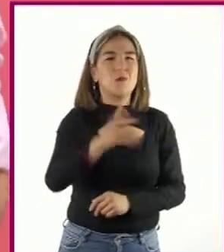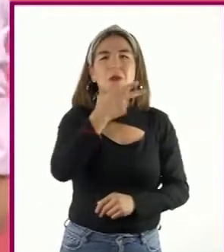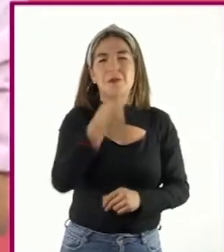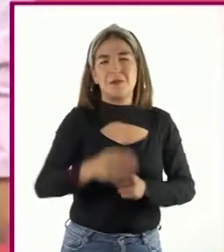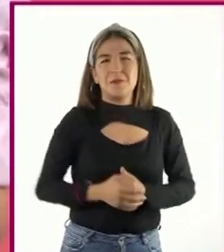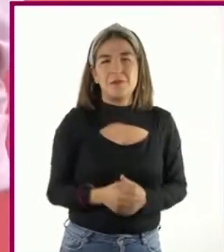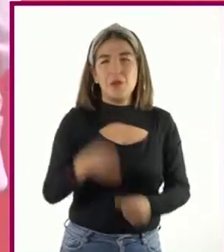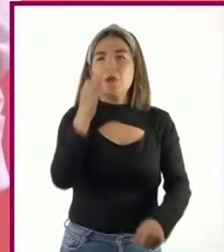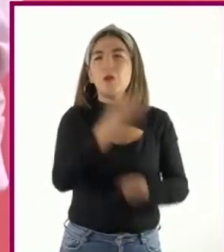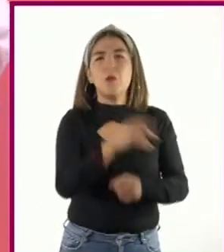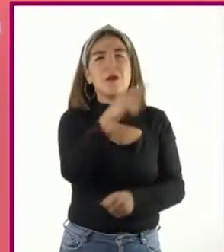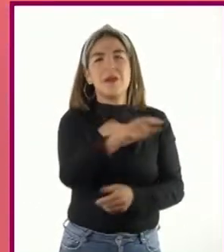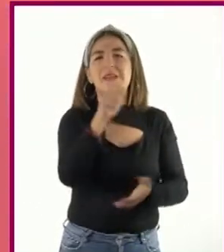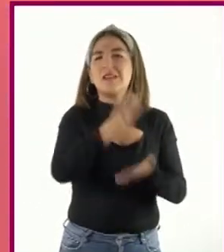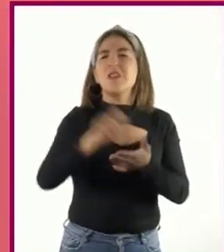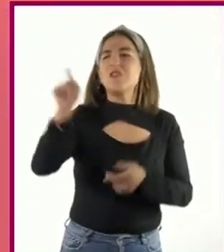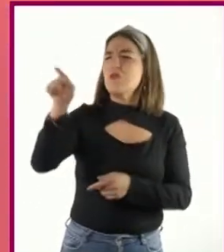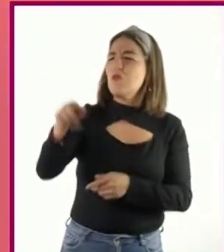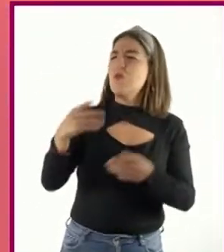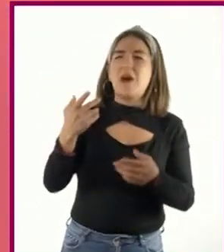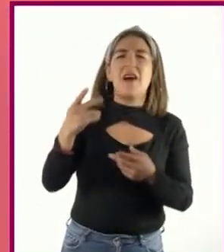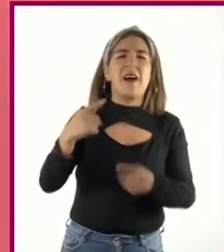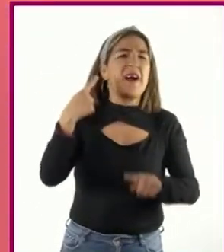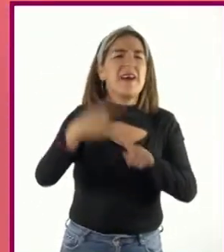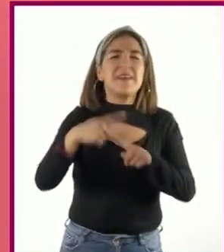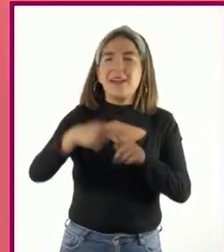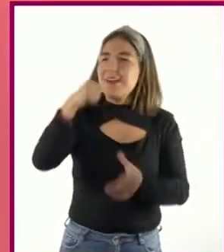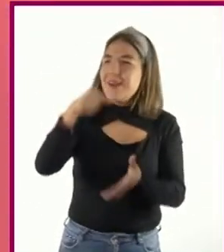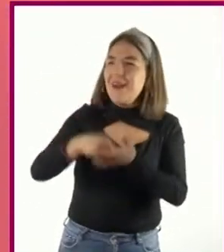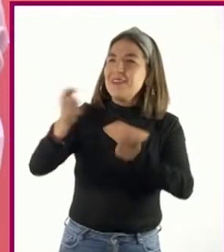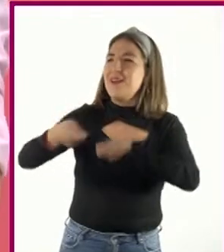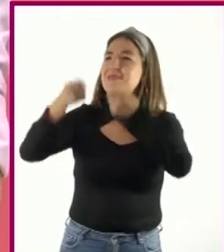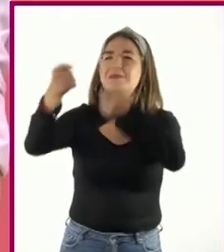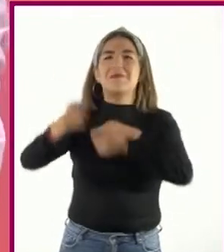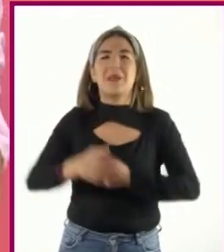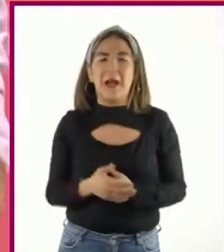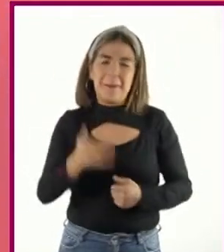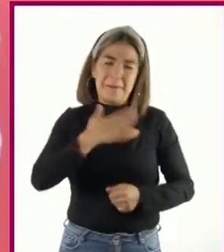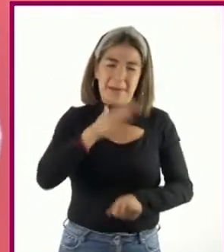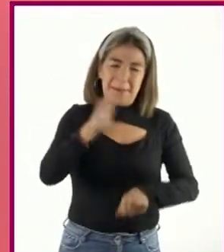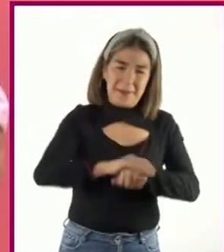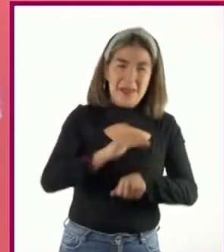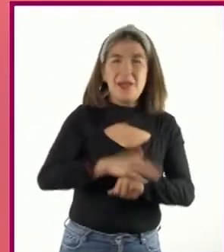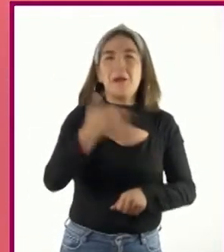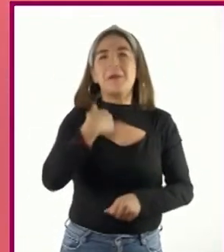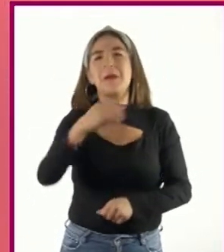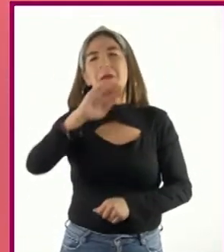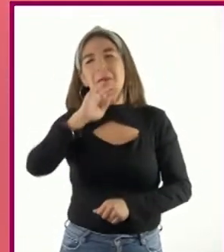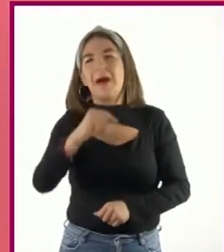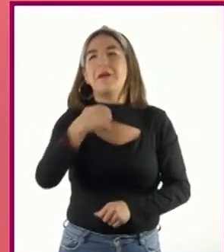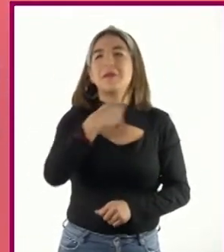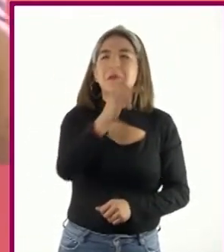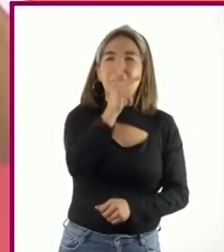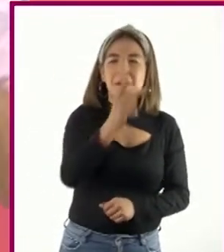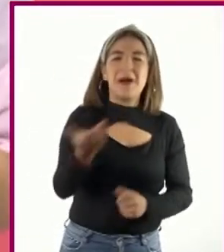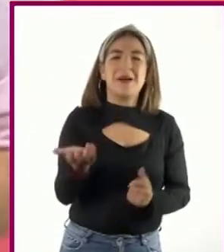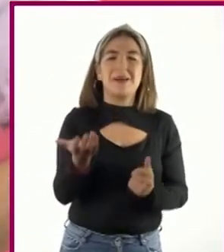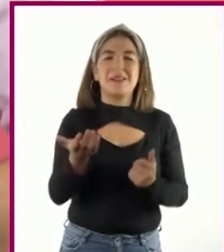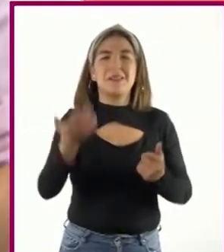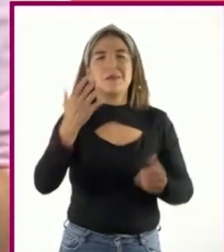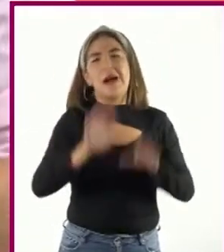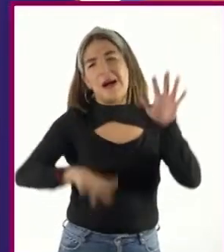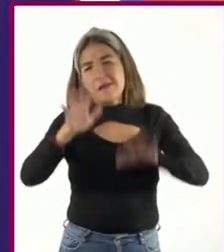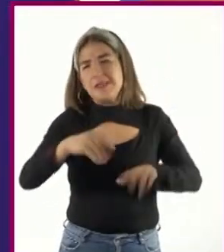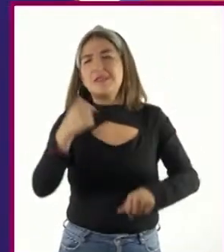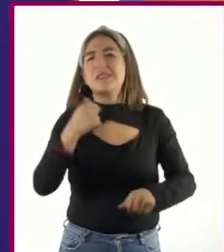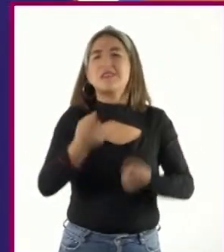¿A quién le has escrito cartas, Enrique? A mis amigos, a mi mamá, a mi papá, algunas veces a unos